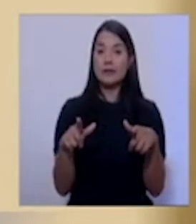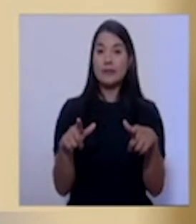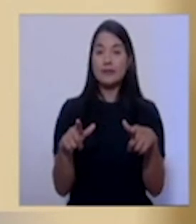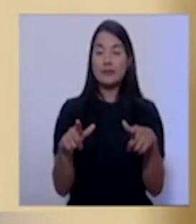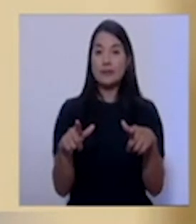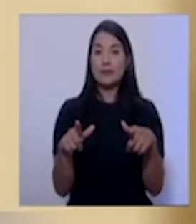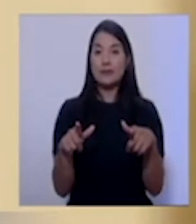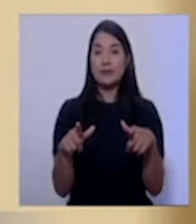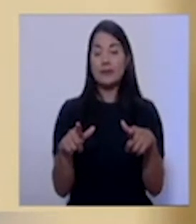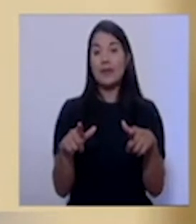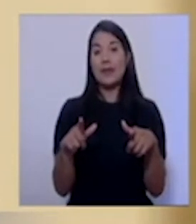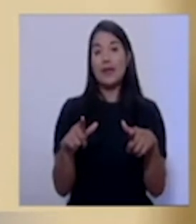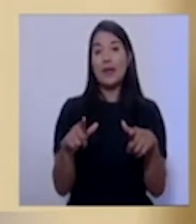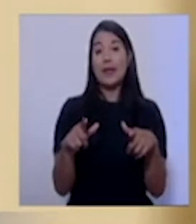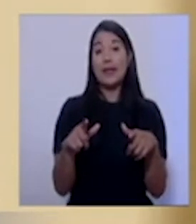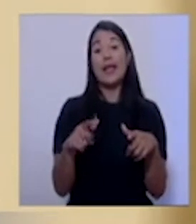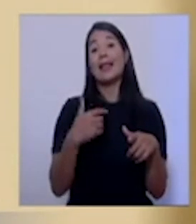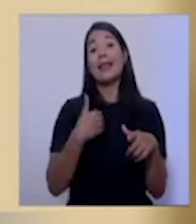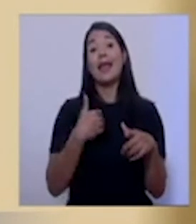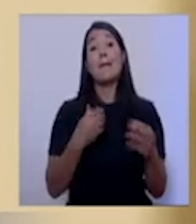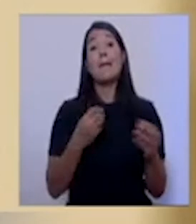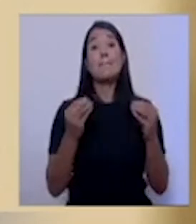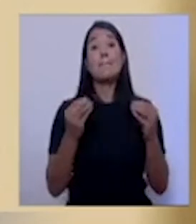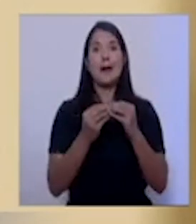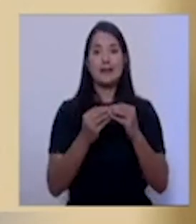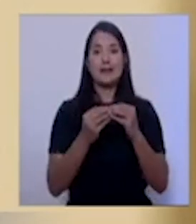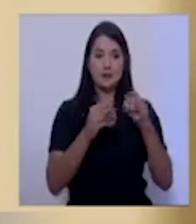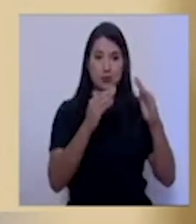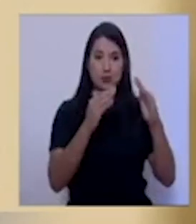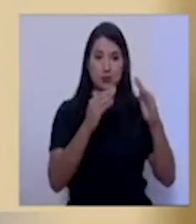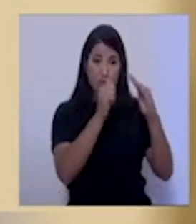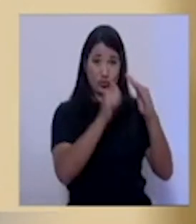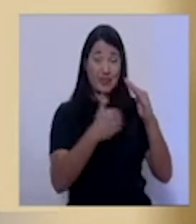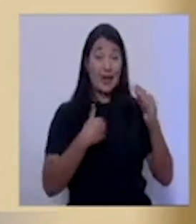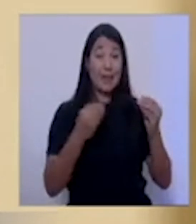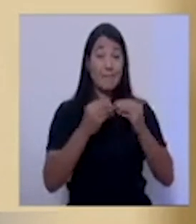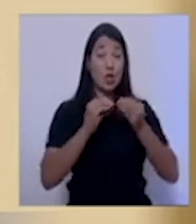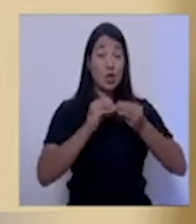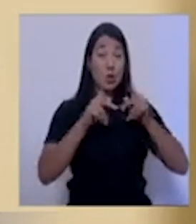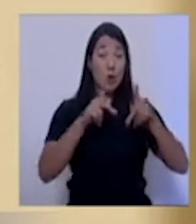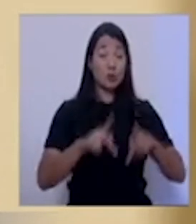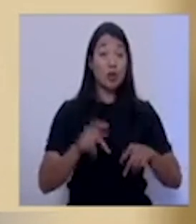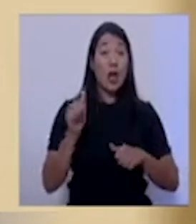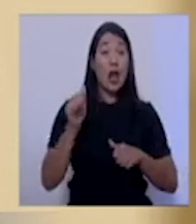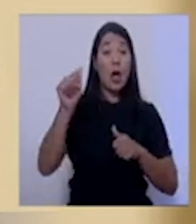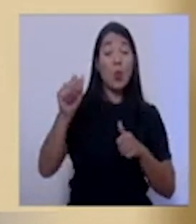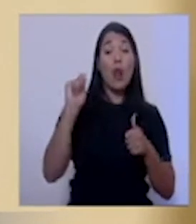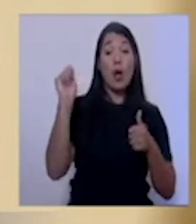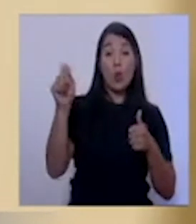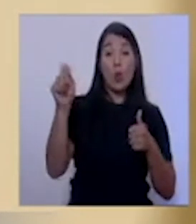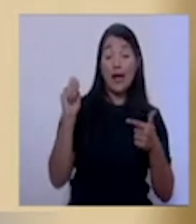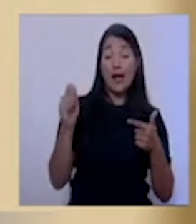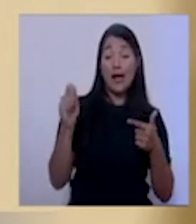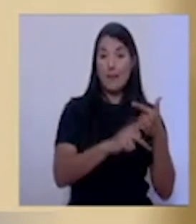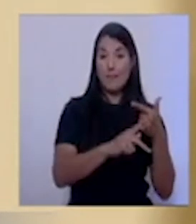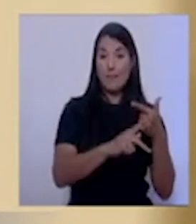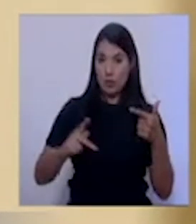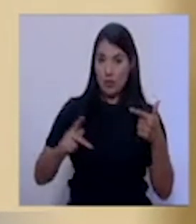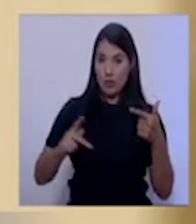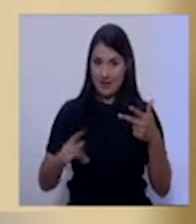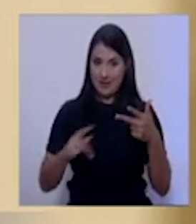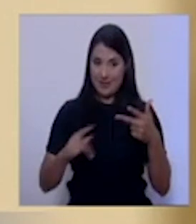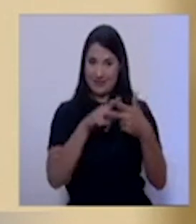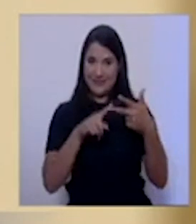el mayor uso de los albergues, acá en San José, Alajuela, Guanacaste, Juntarenas, en donde, le repito, hemos